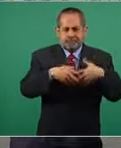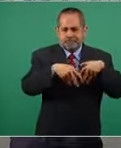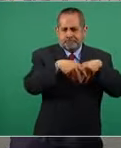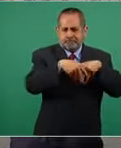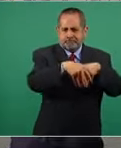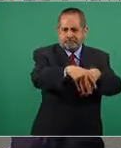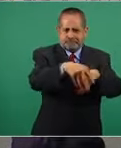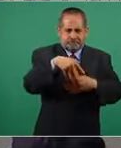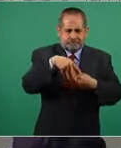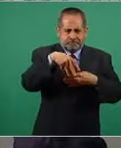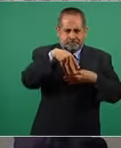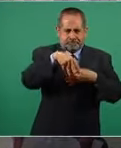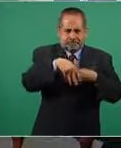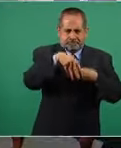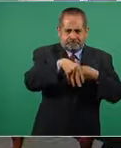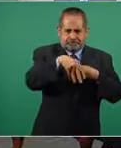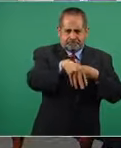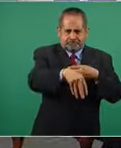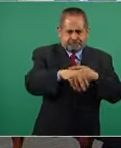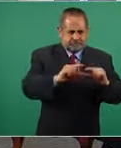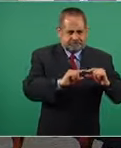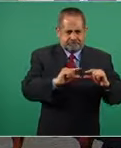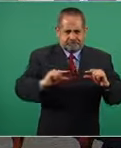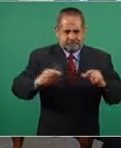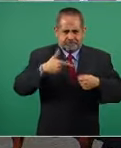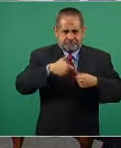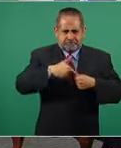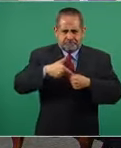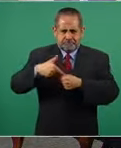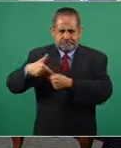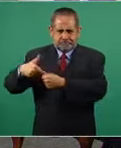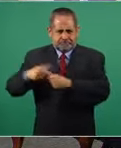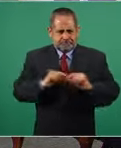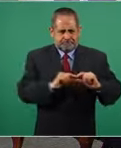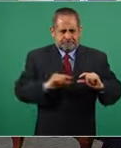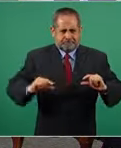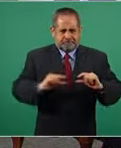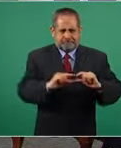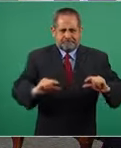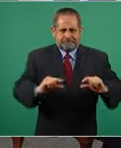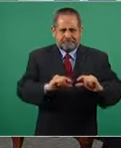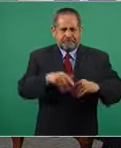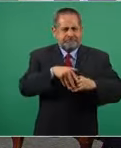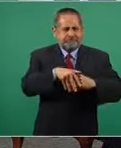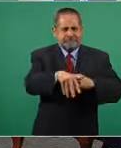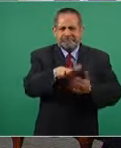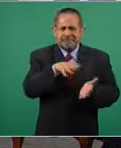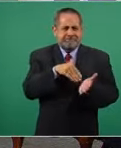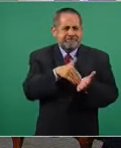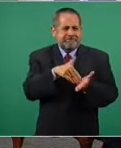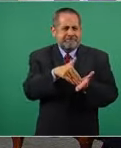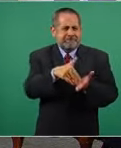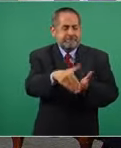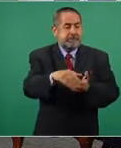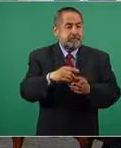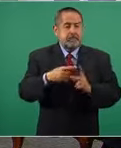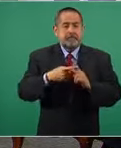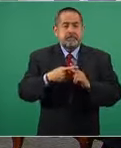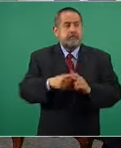Tenemos millones de millones dosis a partir de abril, desde